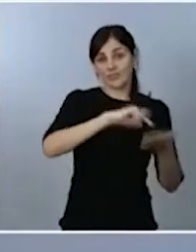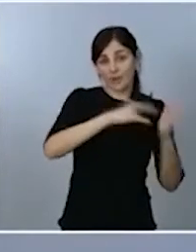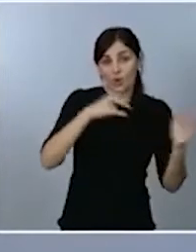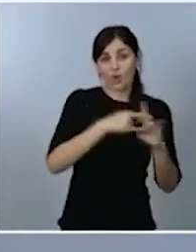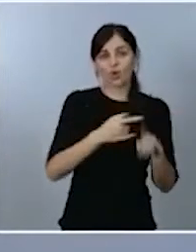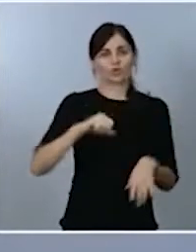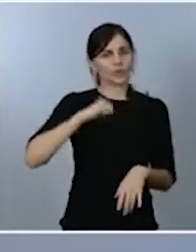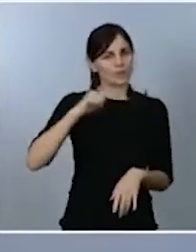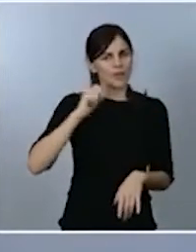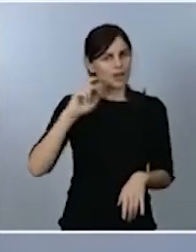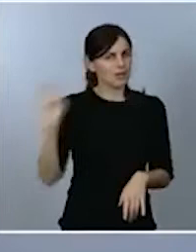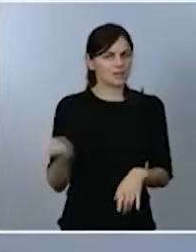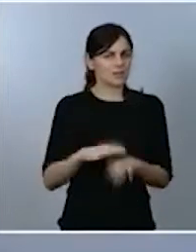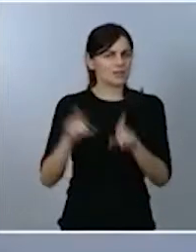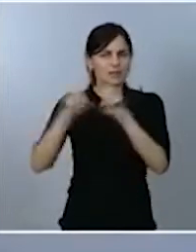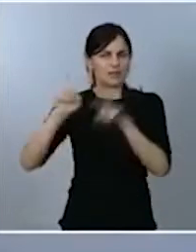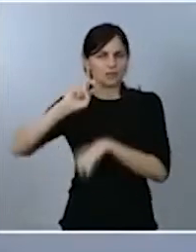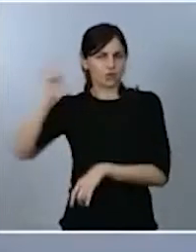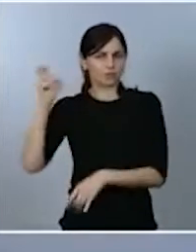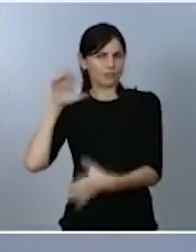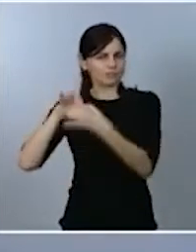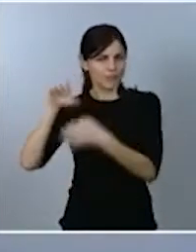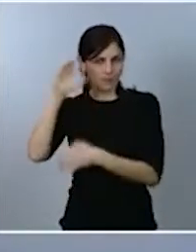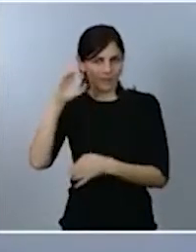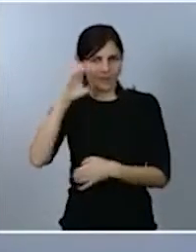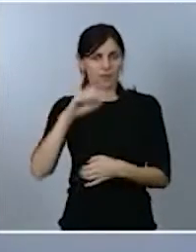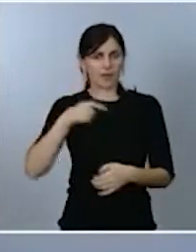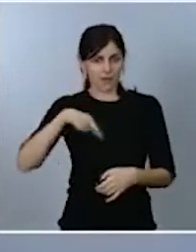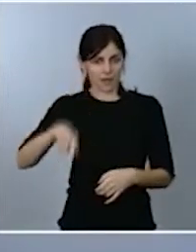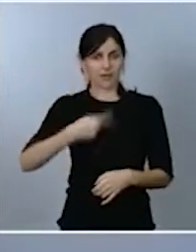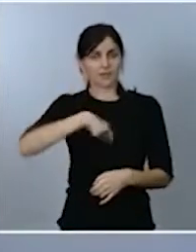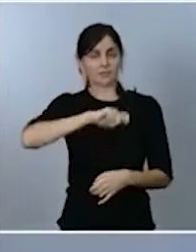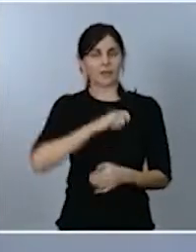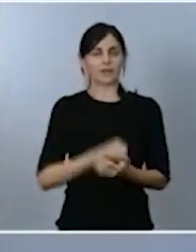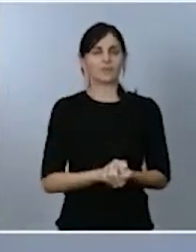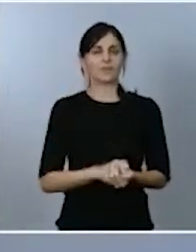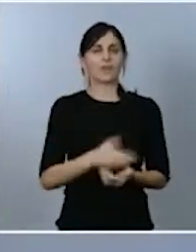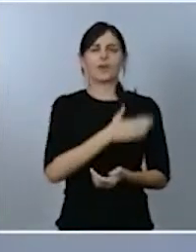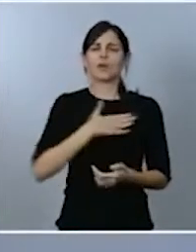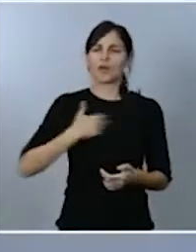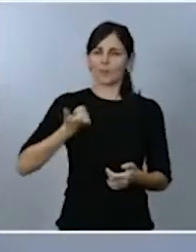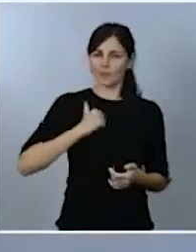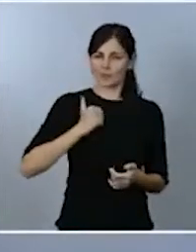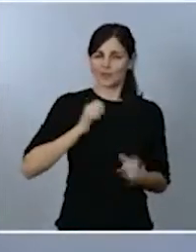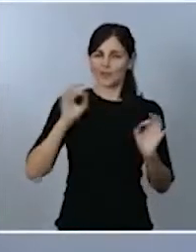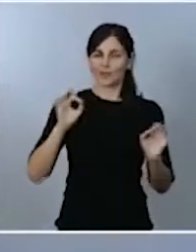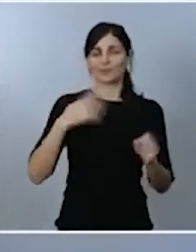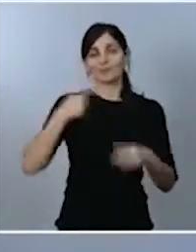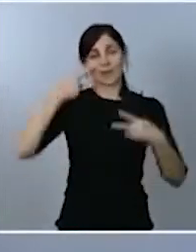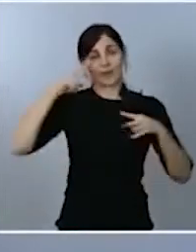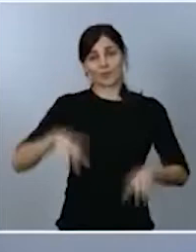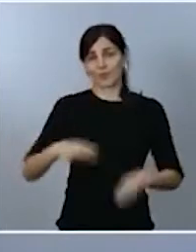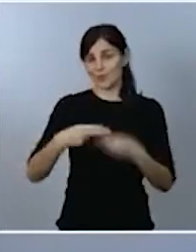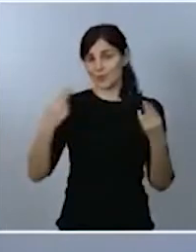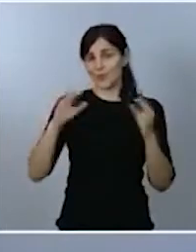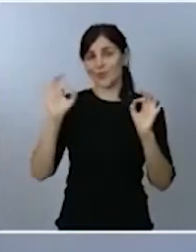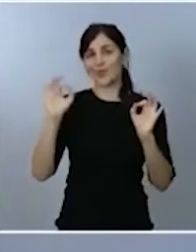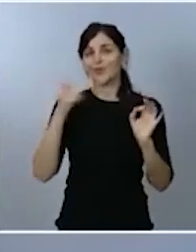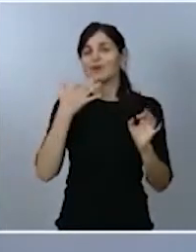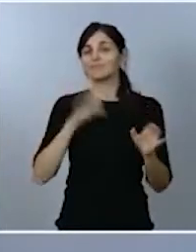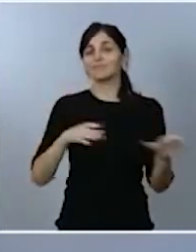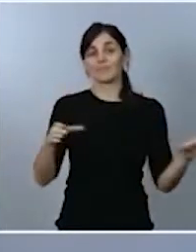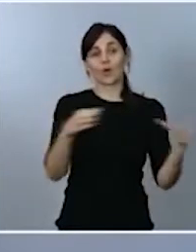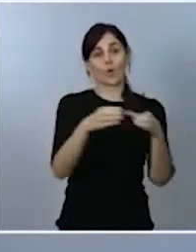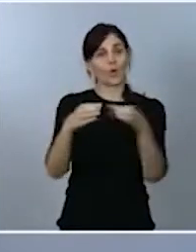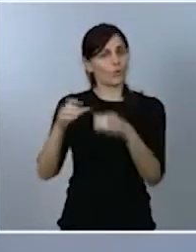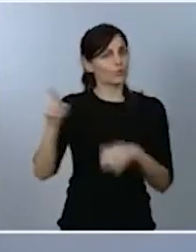Aquí me gustaría aprovechar este momento para hacer un reconocimiento público de todos esos grupos a gran cantidad